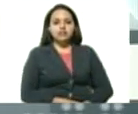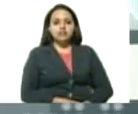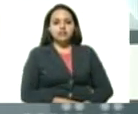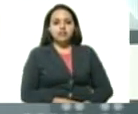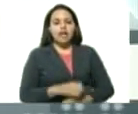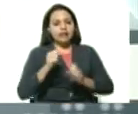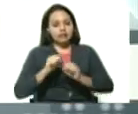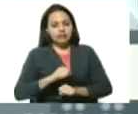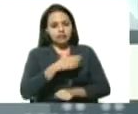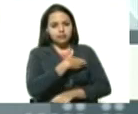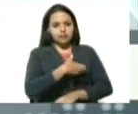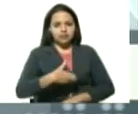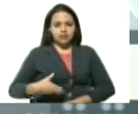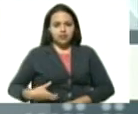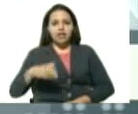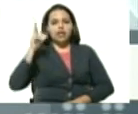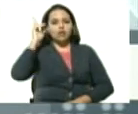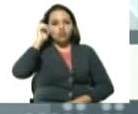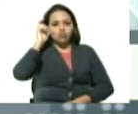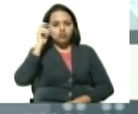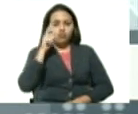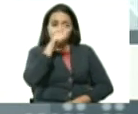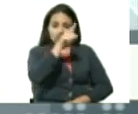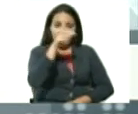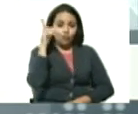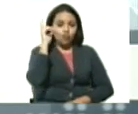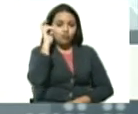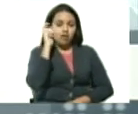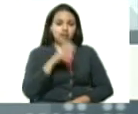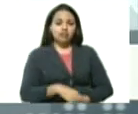Presidente, le escucho. ¿Usted me escucha a mí?